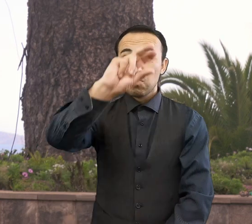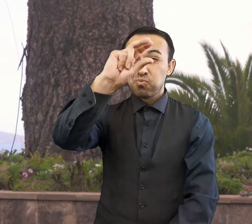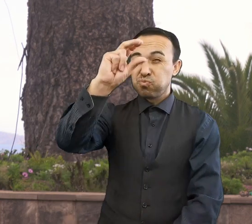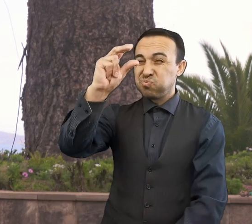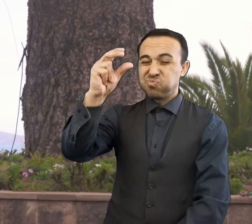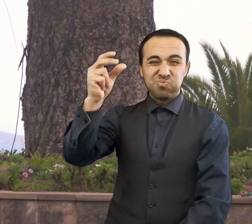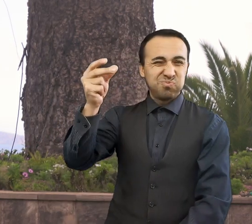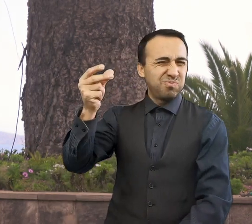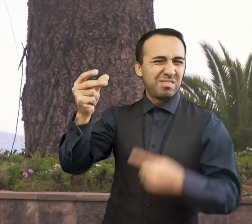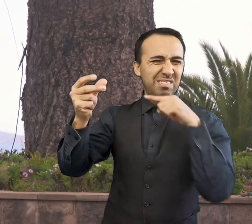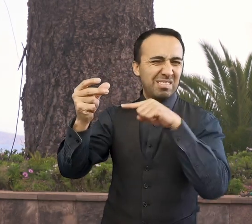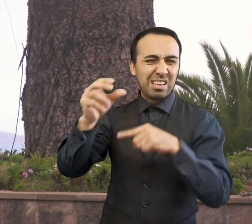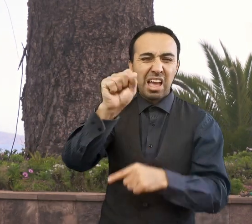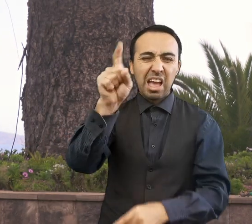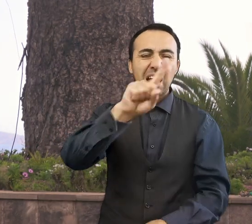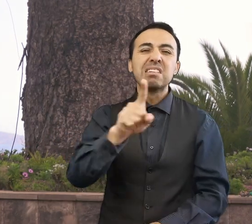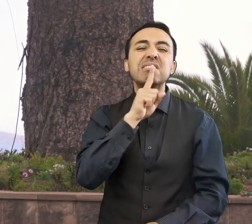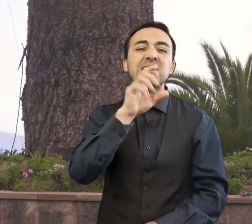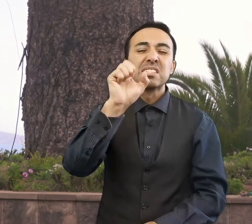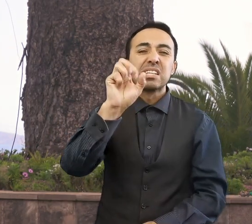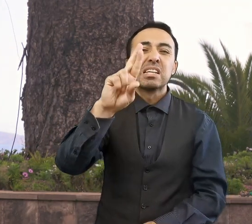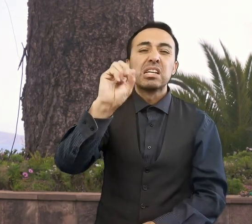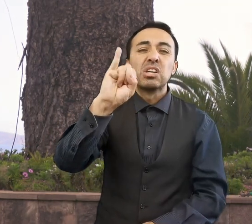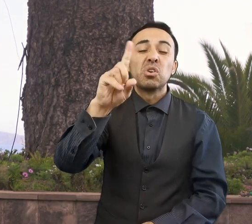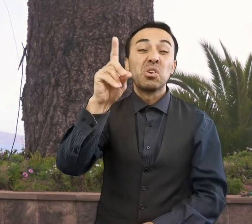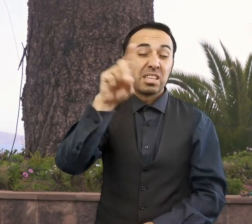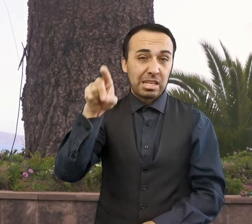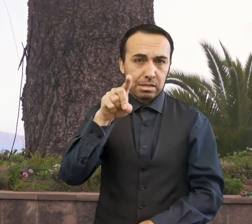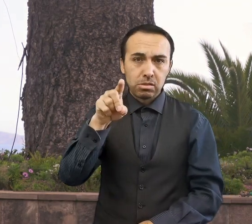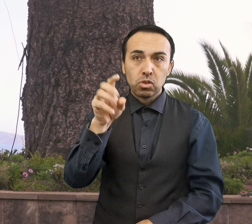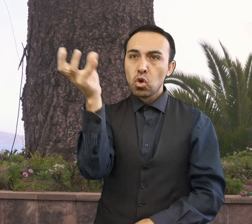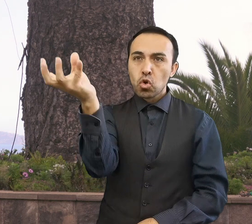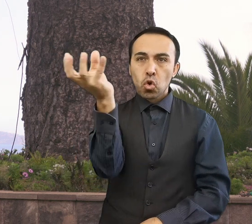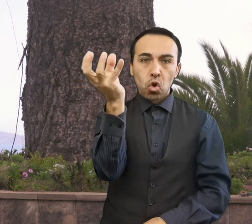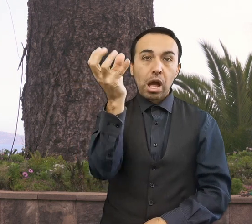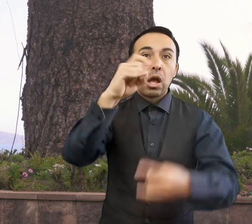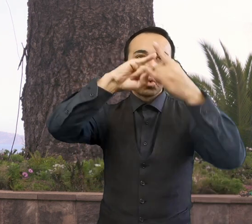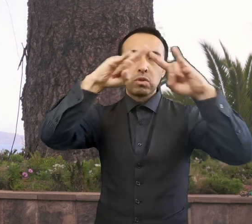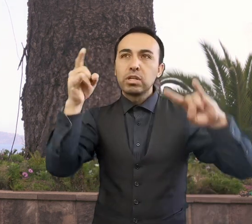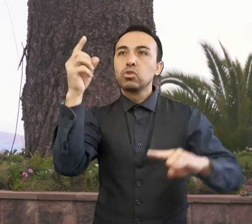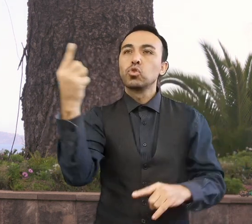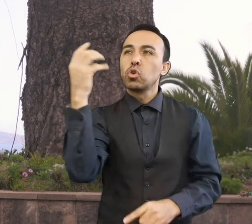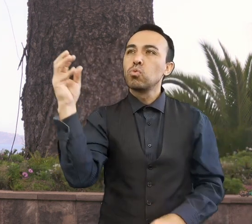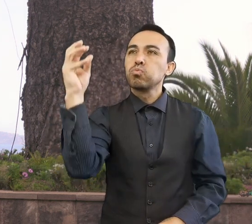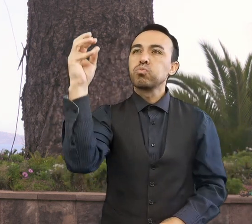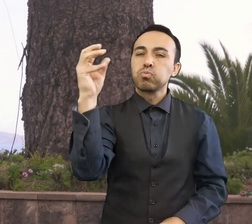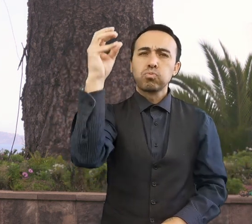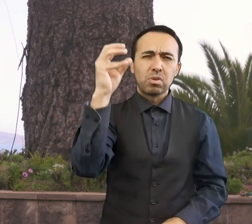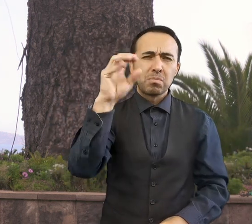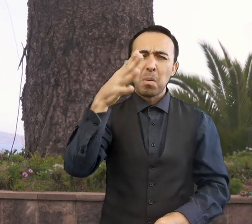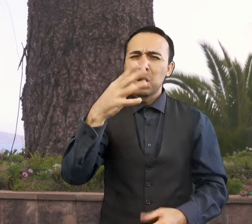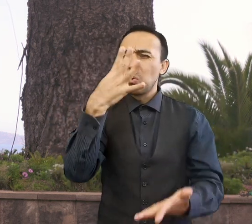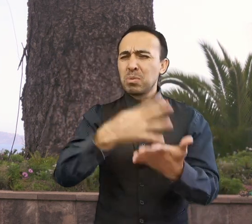Los asteroides son objetos rocosos o metálicos que quedaron en la formación de nuestro sistema solar hace unos 4.600 millones de años,